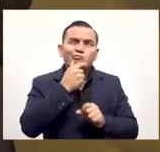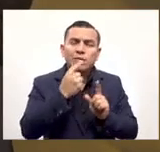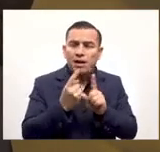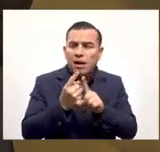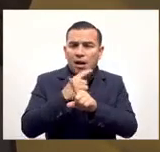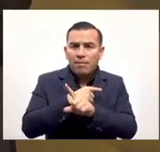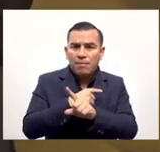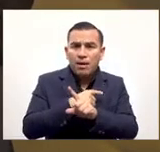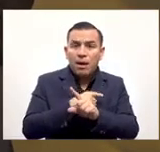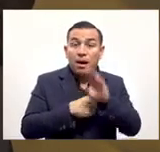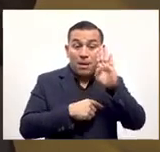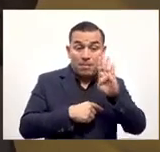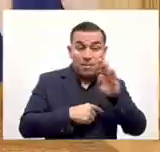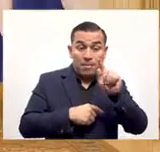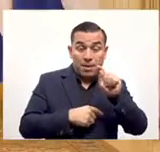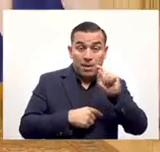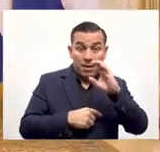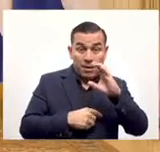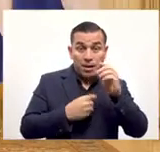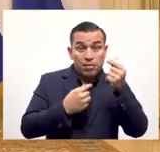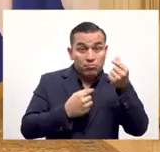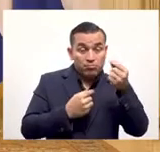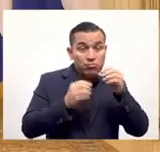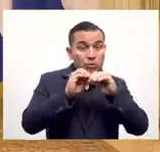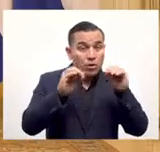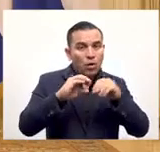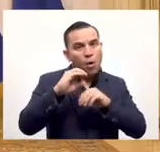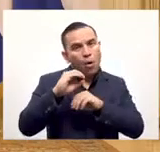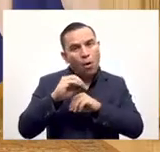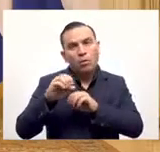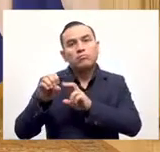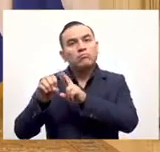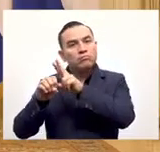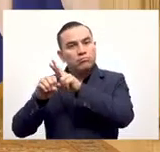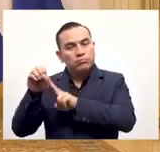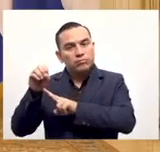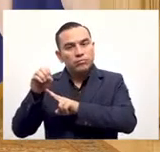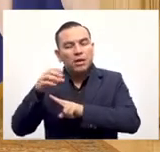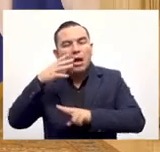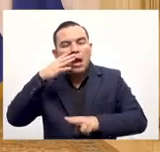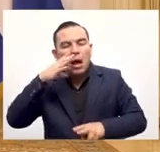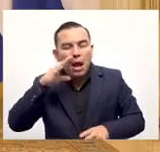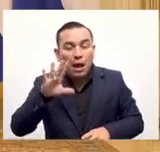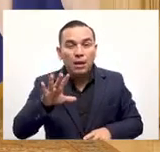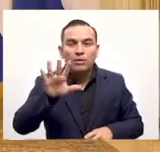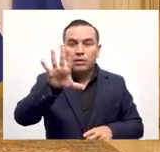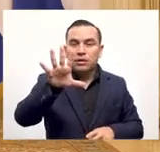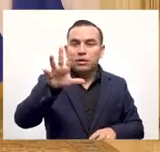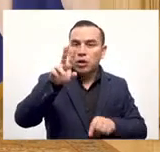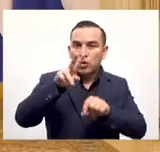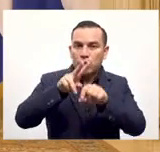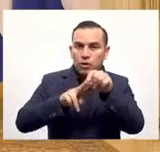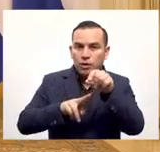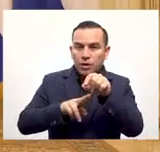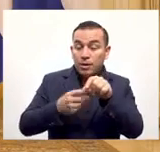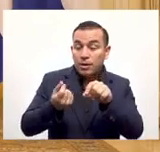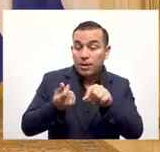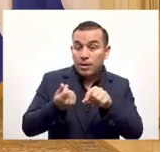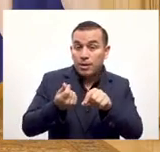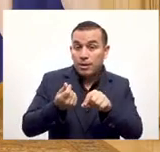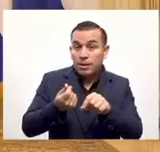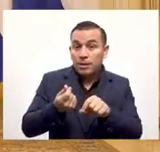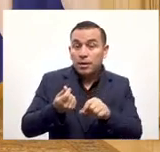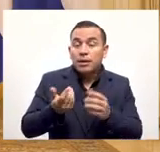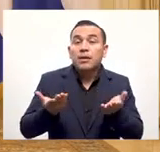que si quiere, la farmacia puede recibir su pago en dólares y por lo tanto, la medicina que están comprando, que valía, por decir 5 dólares, la